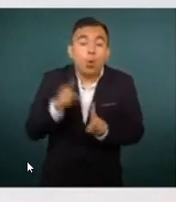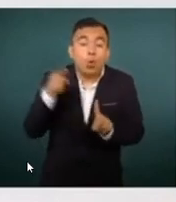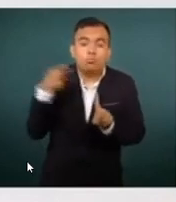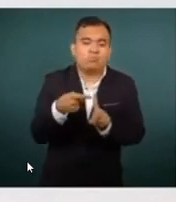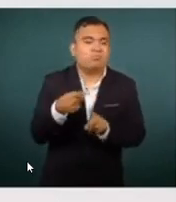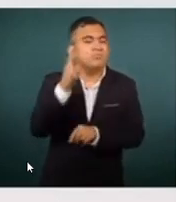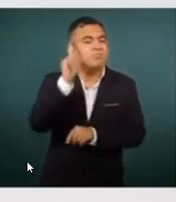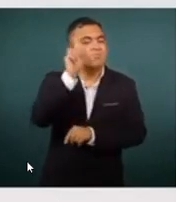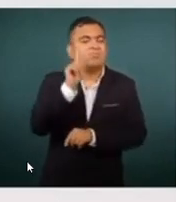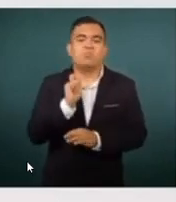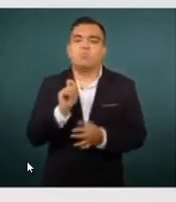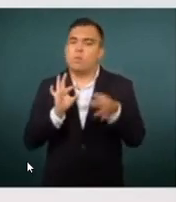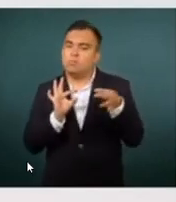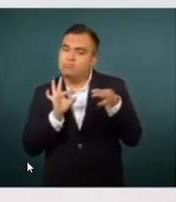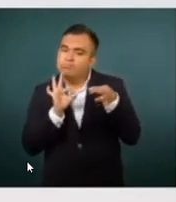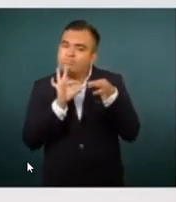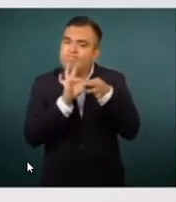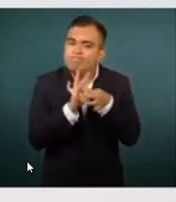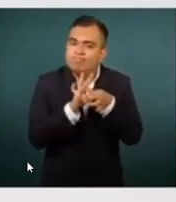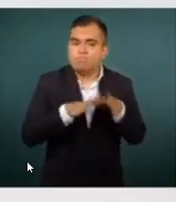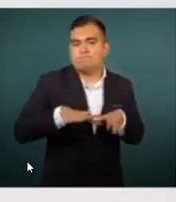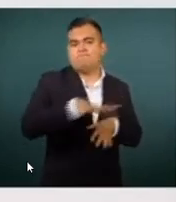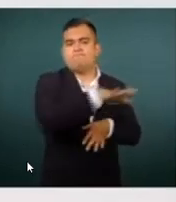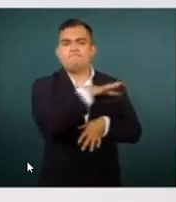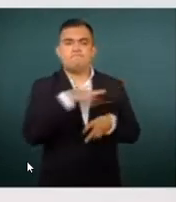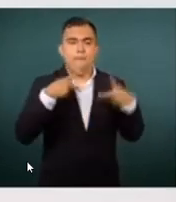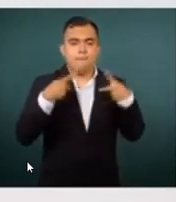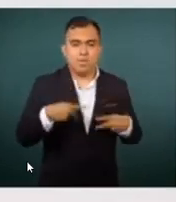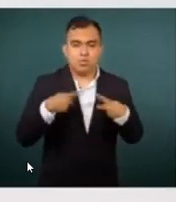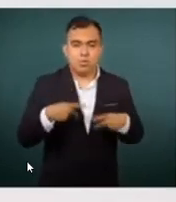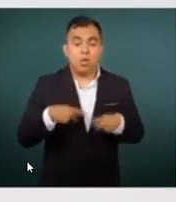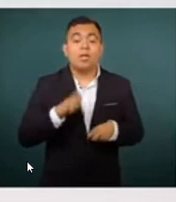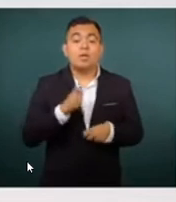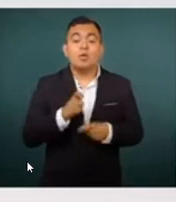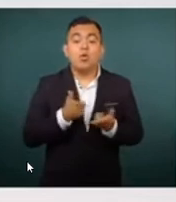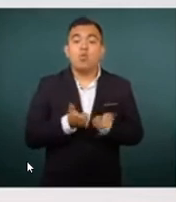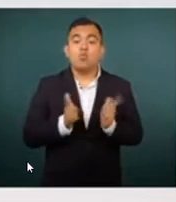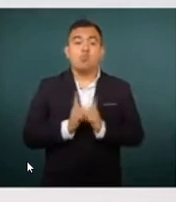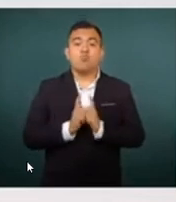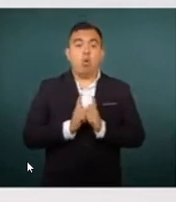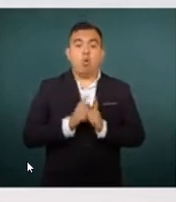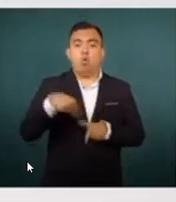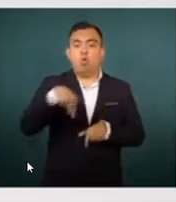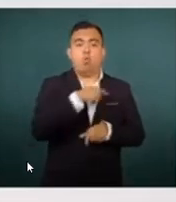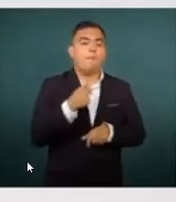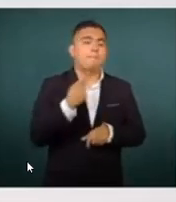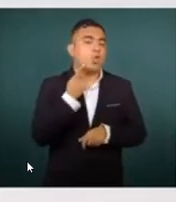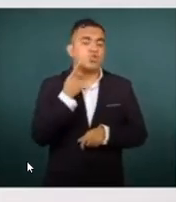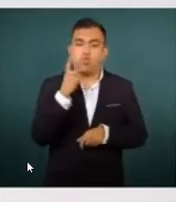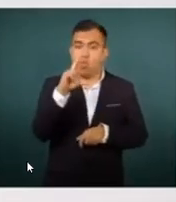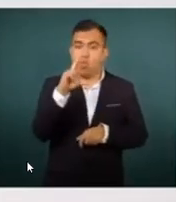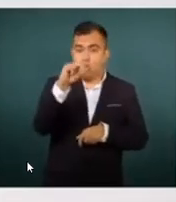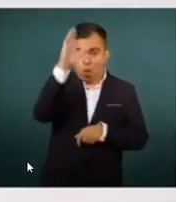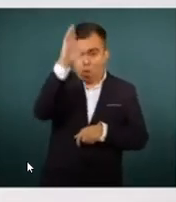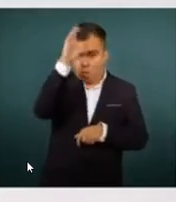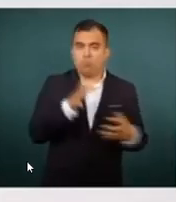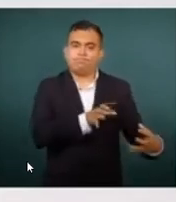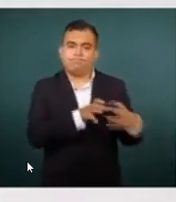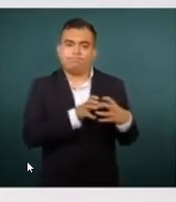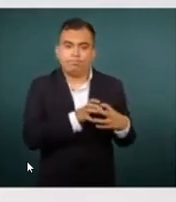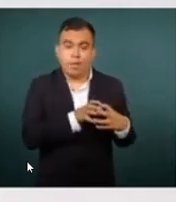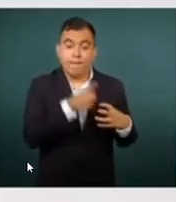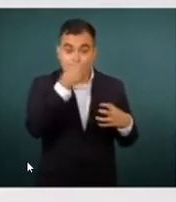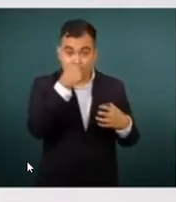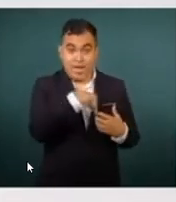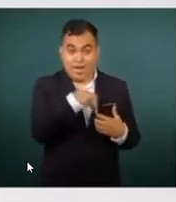alianza, amplia alianza ciudadana, que junto con los partidos de oposición construye un bloque que, a través del voto